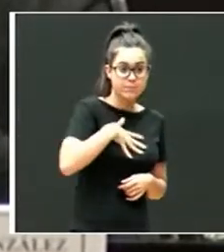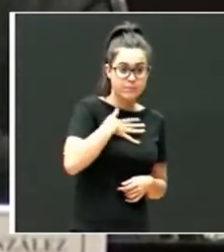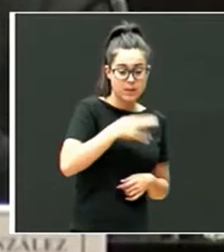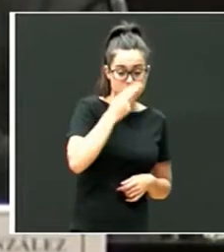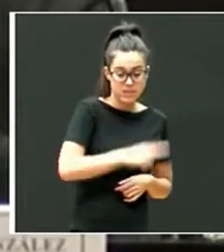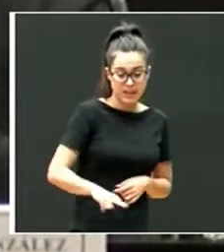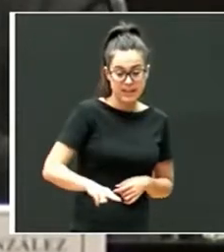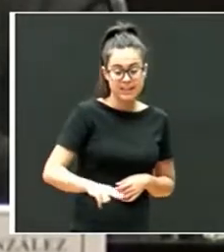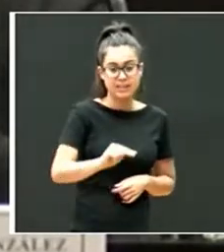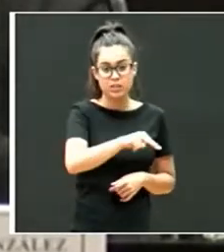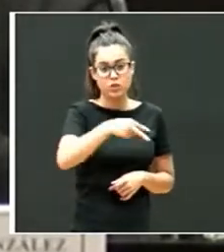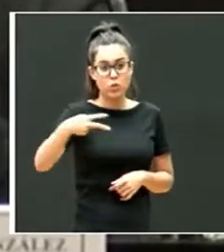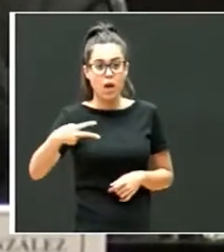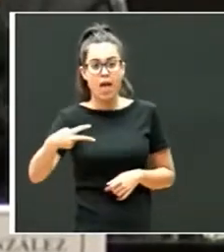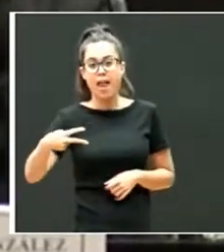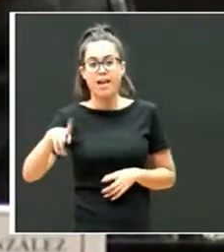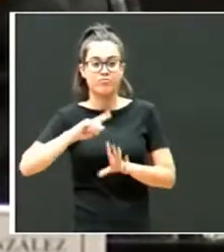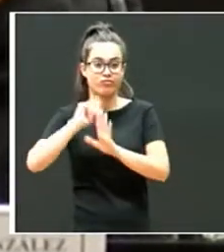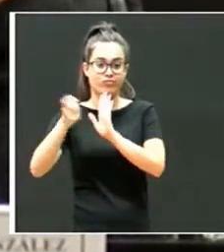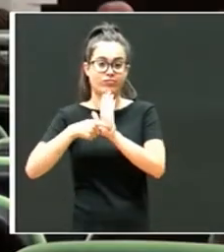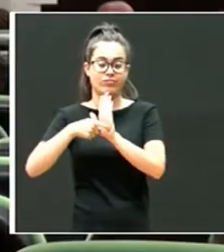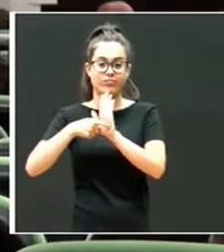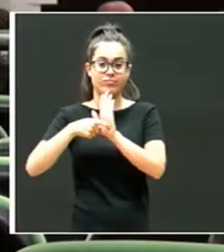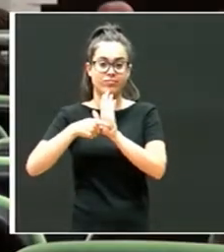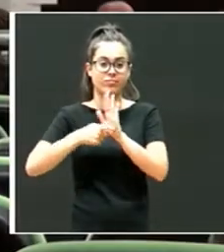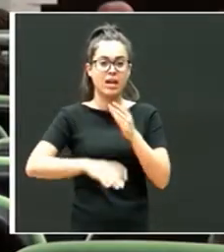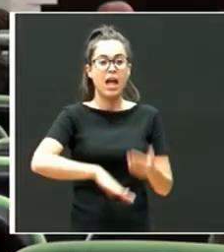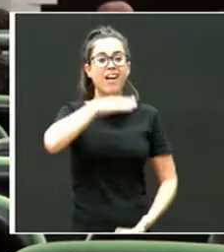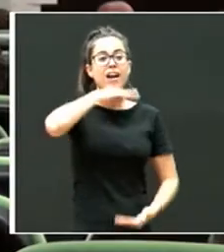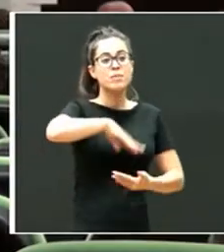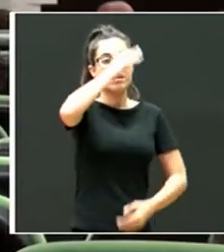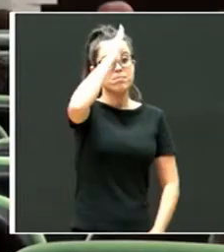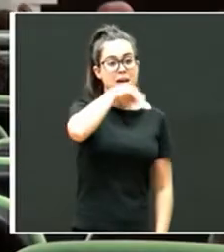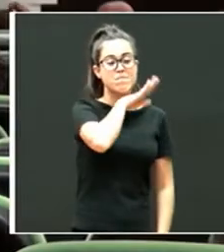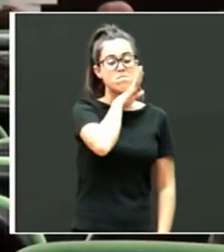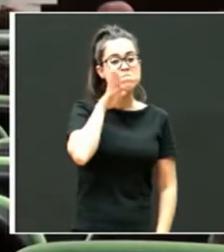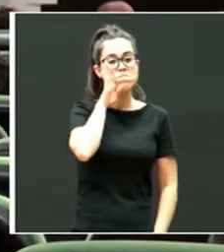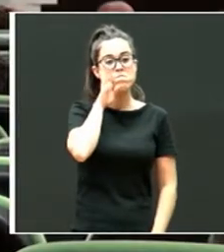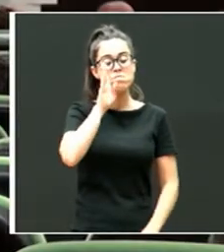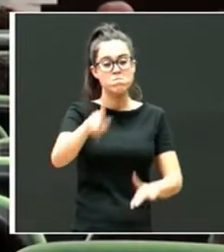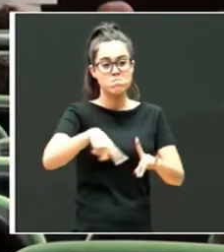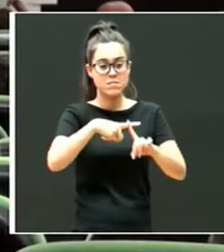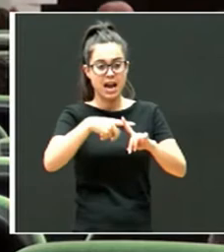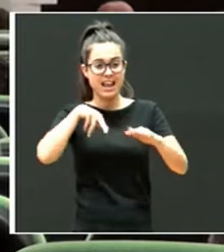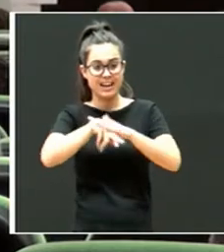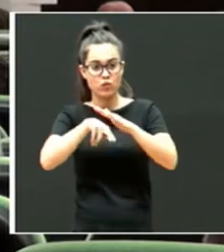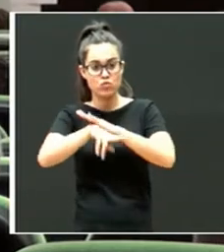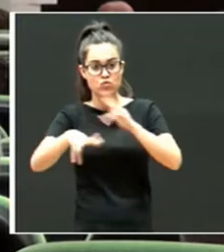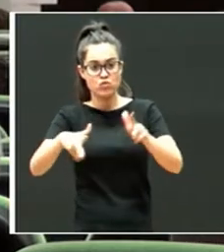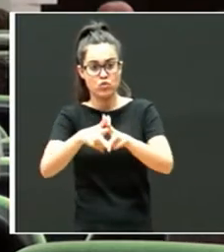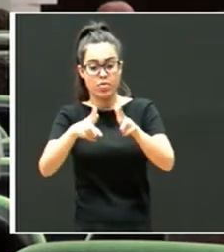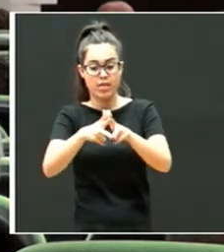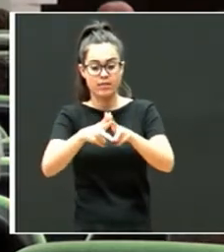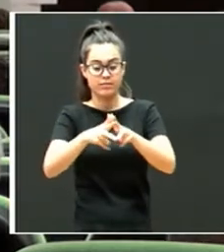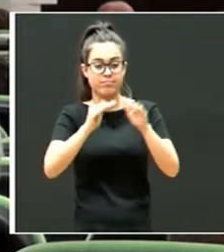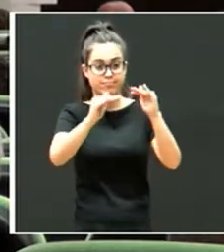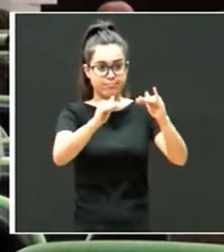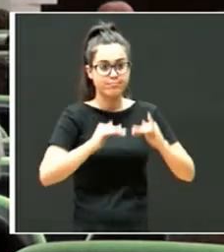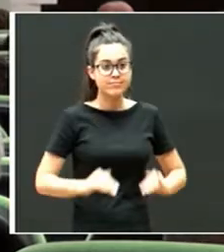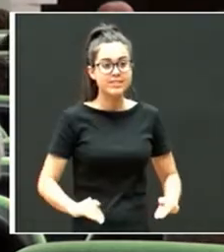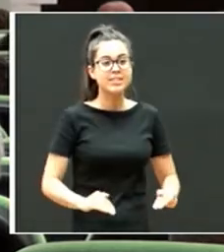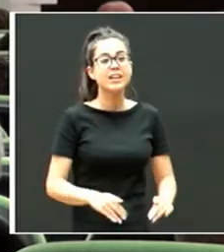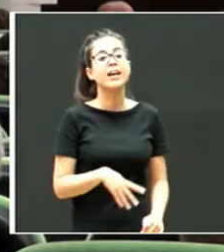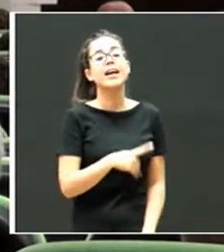un quebrado, y arriba pone capacidades parentales y recursos sociales, y abajo necesidades